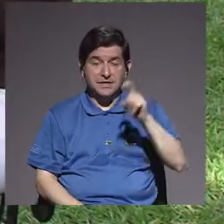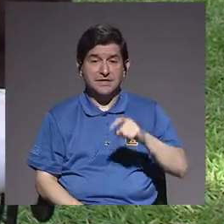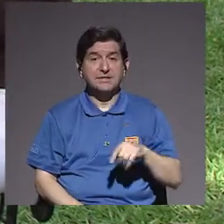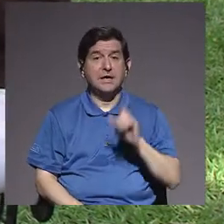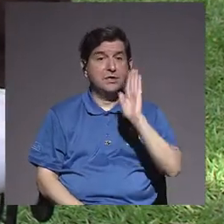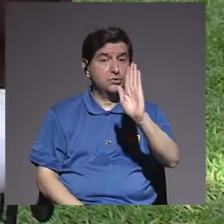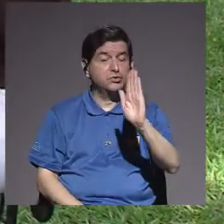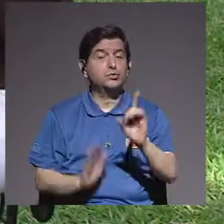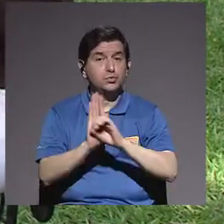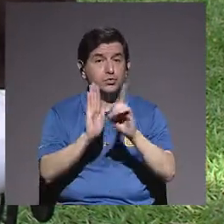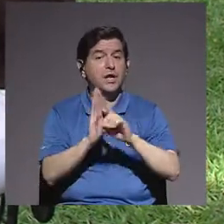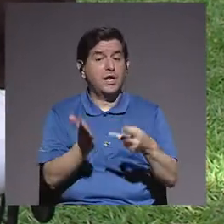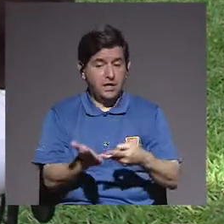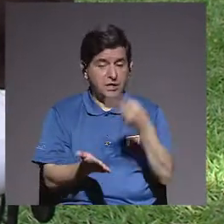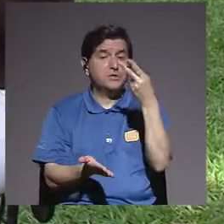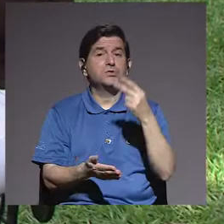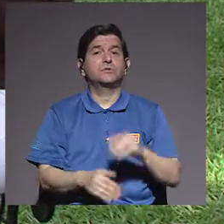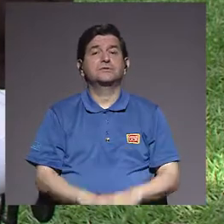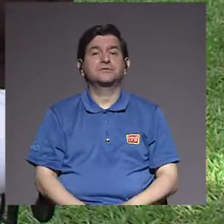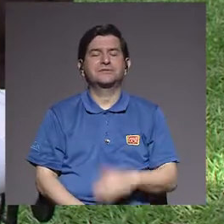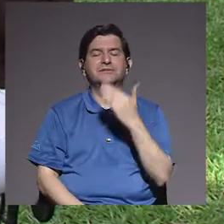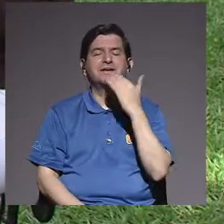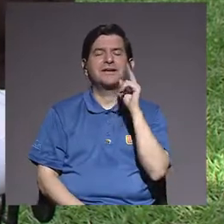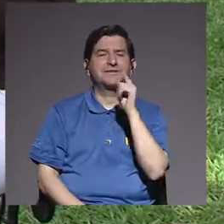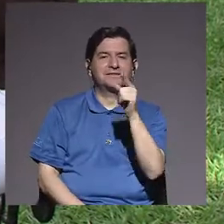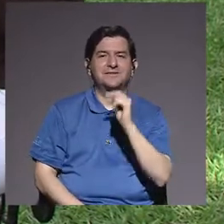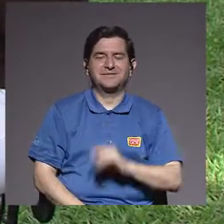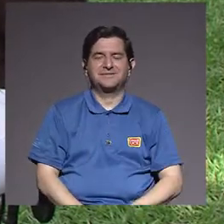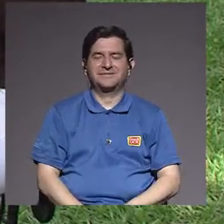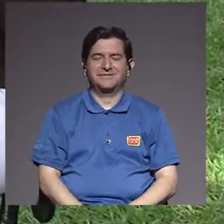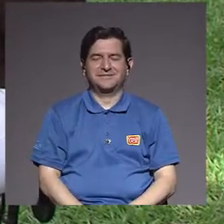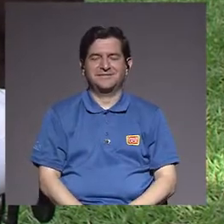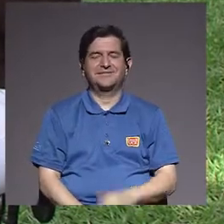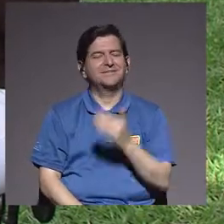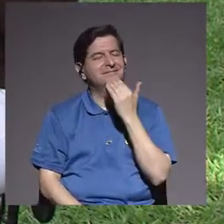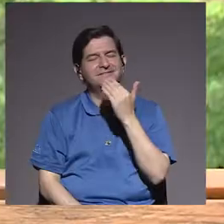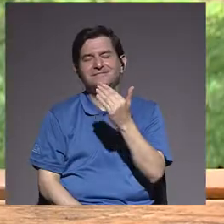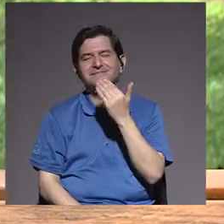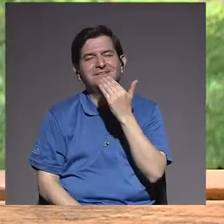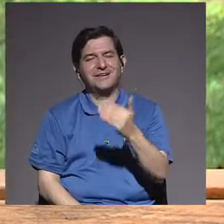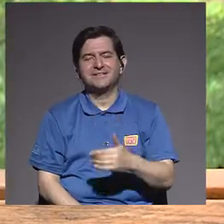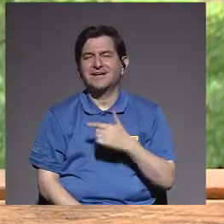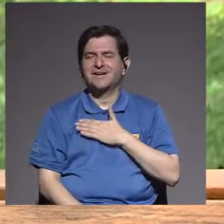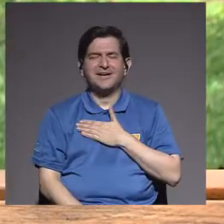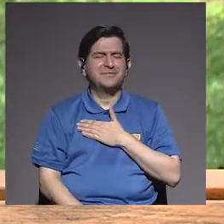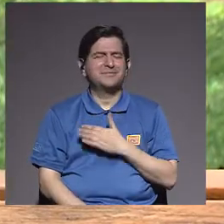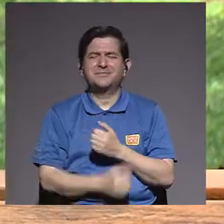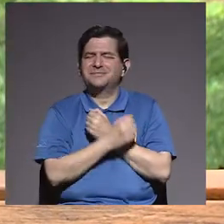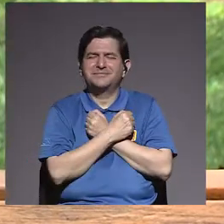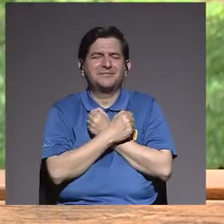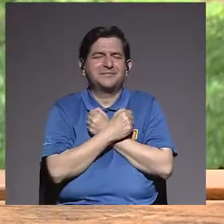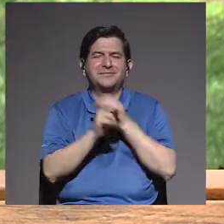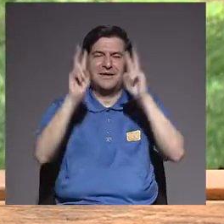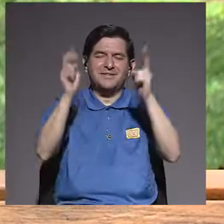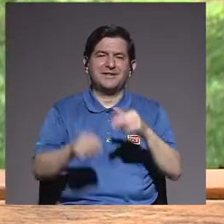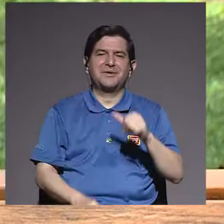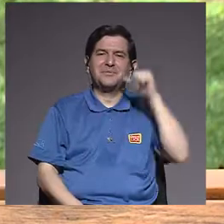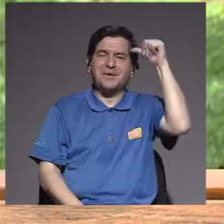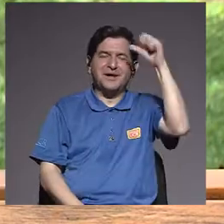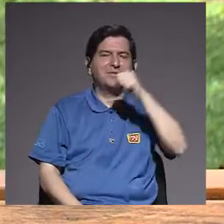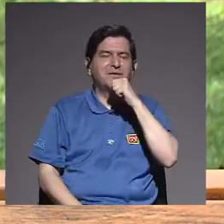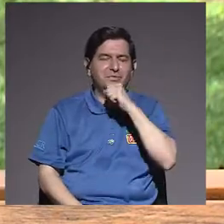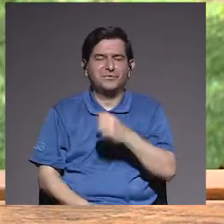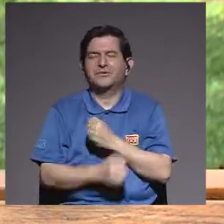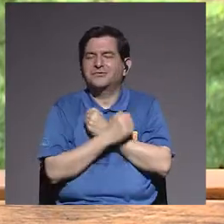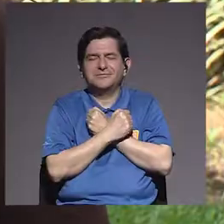hacer valer sus derechos también, sí, no, las gracias se las doy yo a ustedes, pues muchísimas gracias, me apasiona el tema de los adultos mayores,